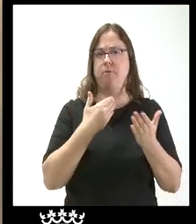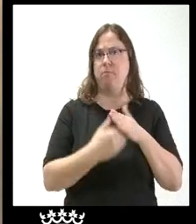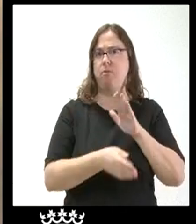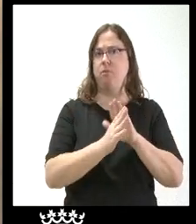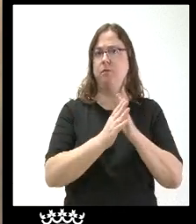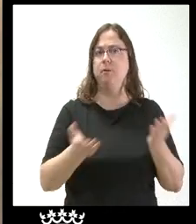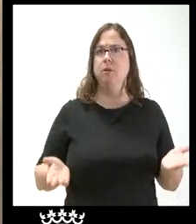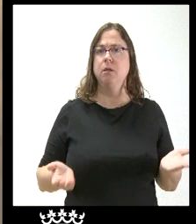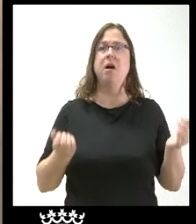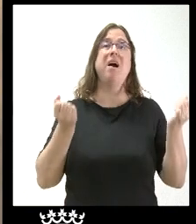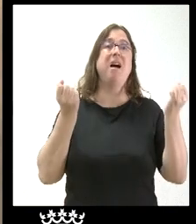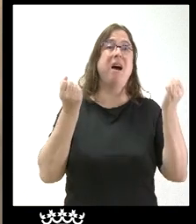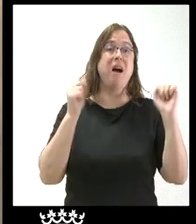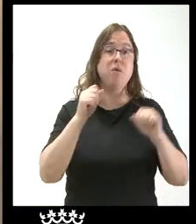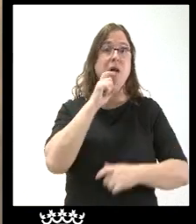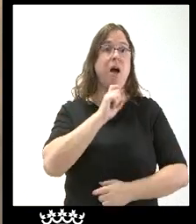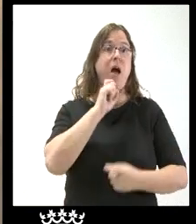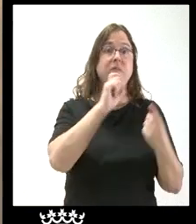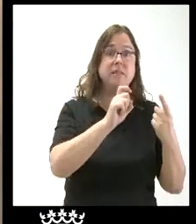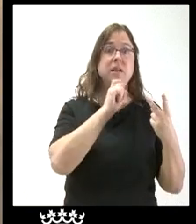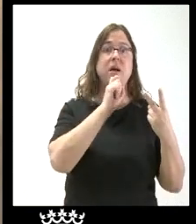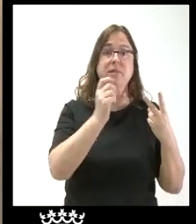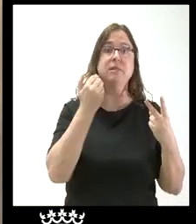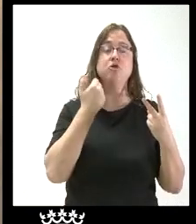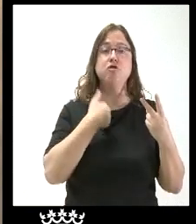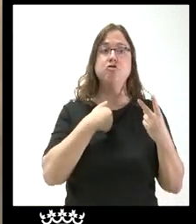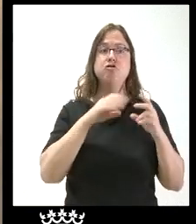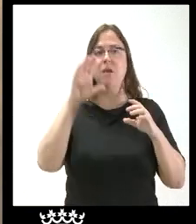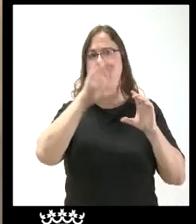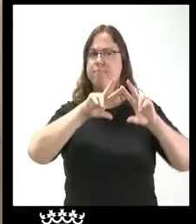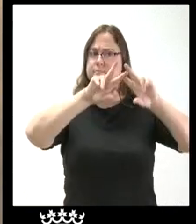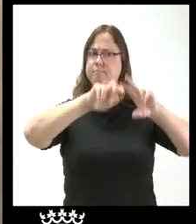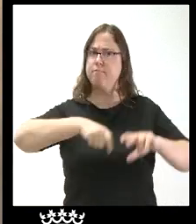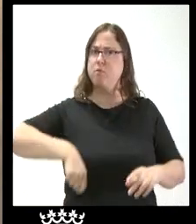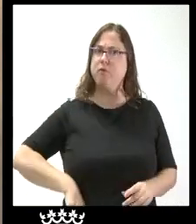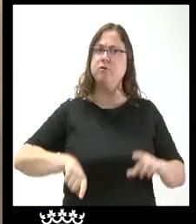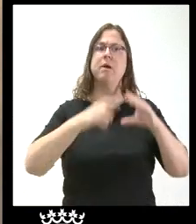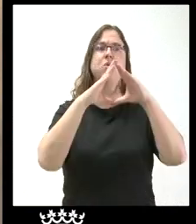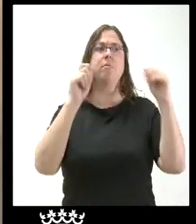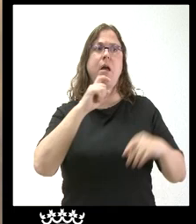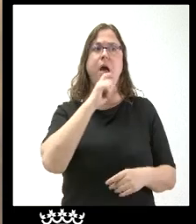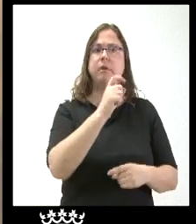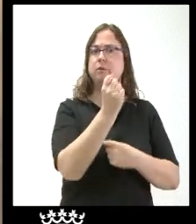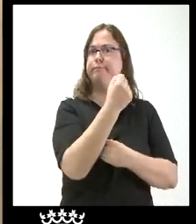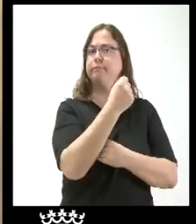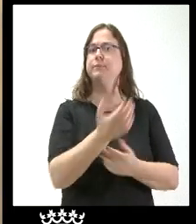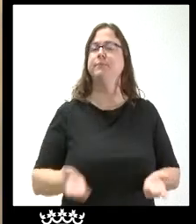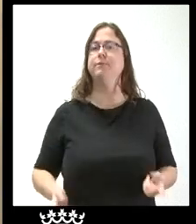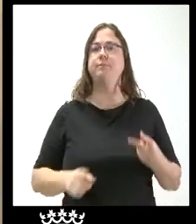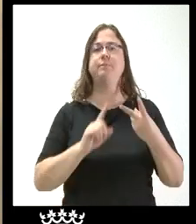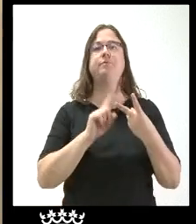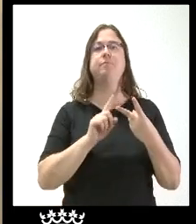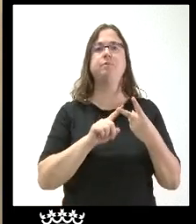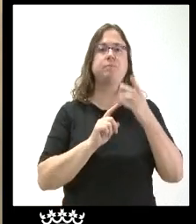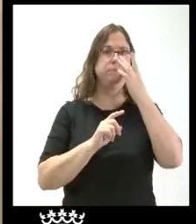pese incluso a las advertencias de la comunidad investigadora y de las universidades. Y el segundo